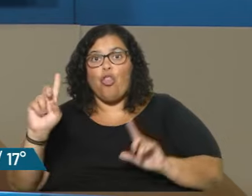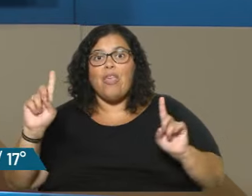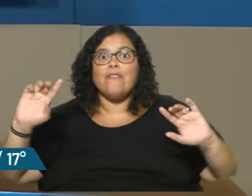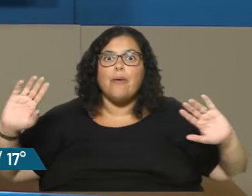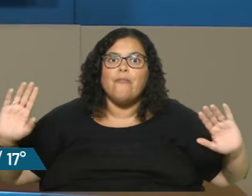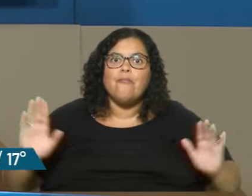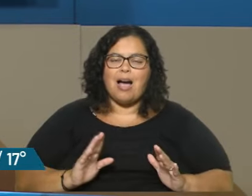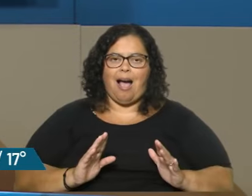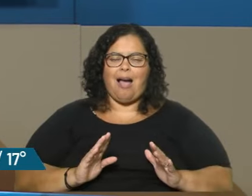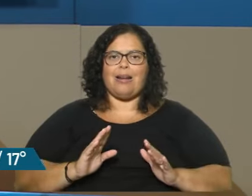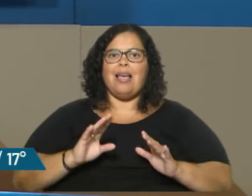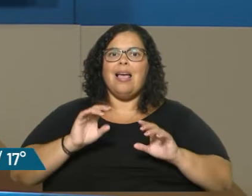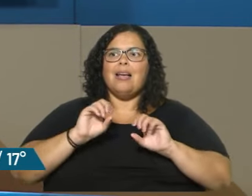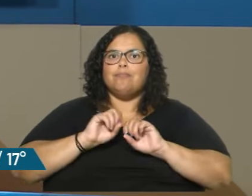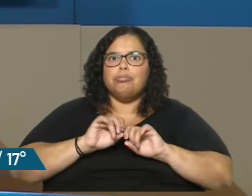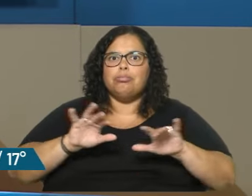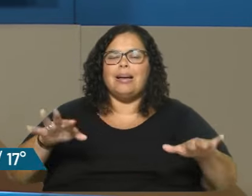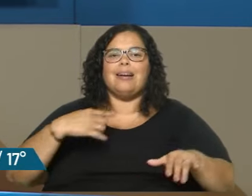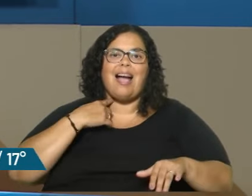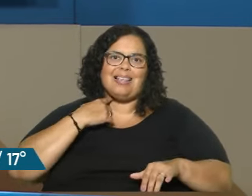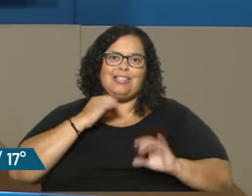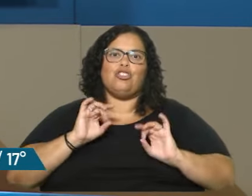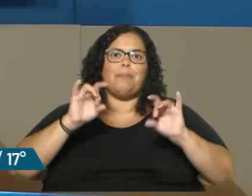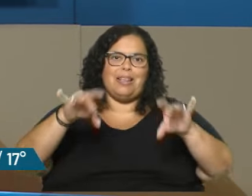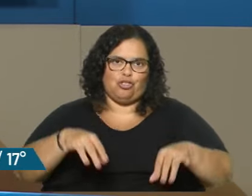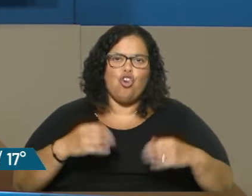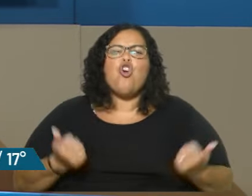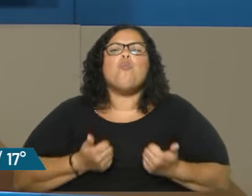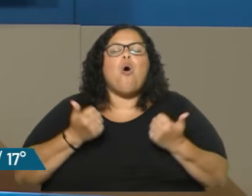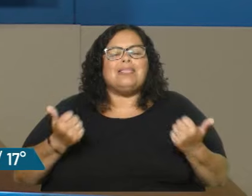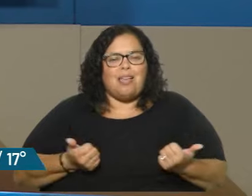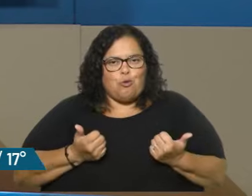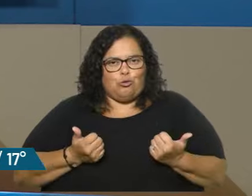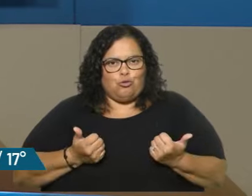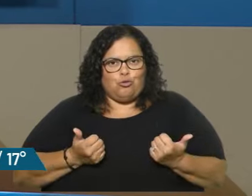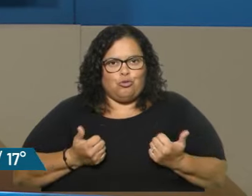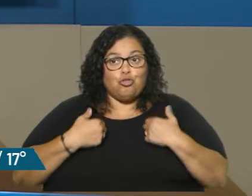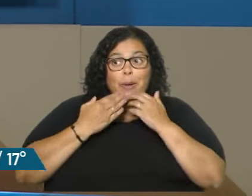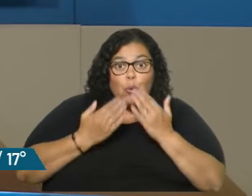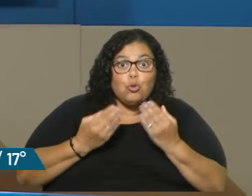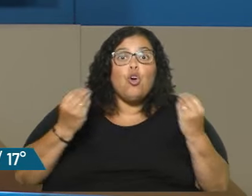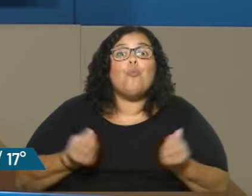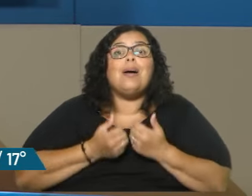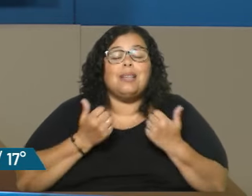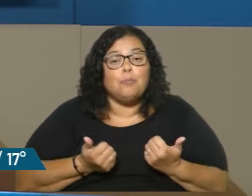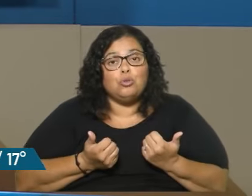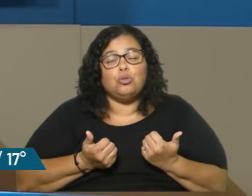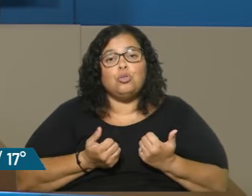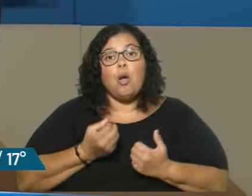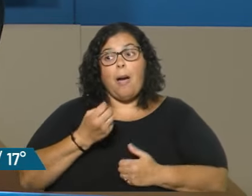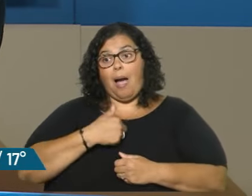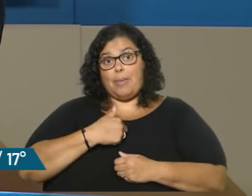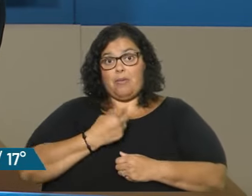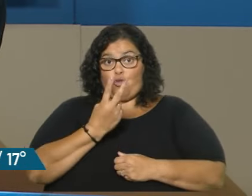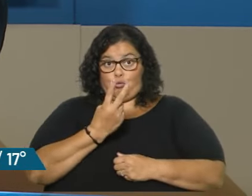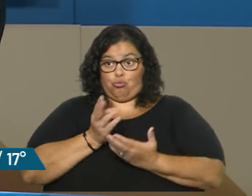metano, por ejemplo. Gas metano. ¿Y cómo hacemos? Yo la pregunta es, ¿cómo hacemos? Porque a mí me quedan